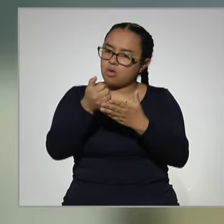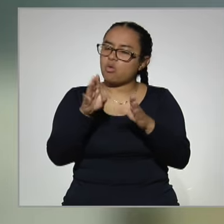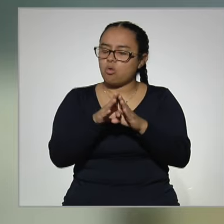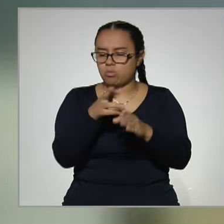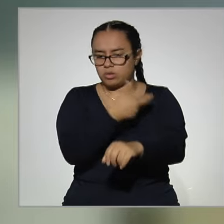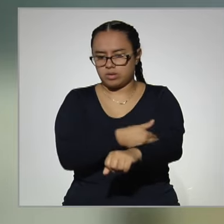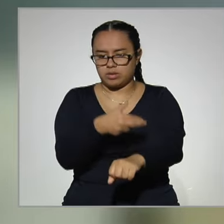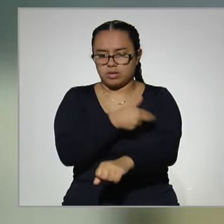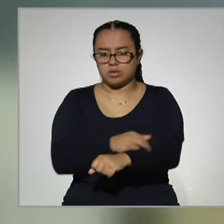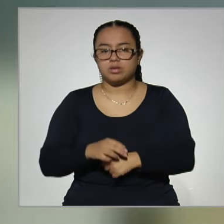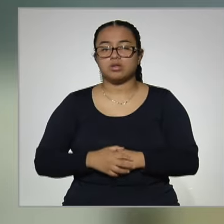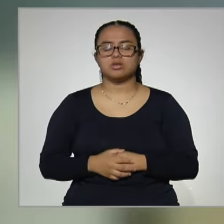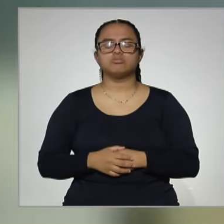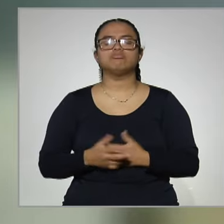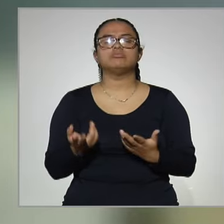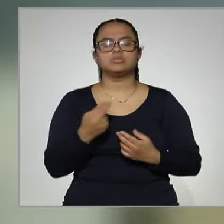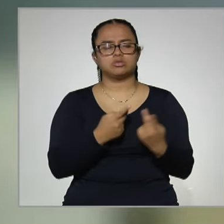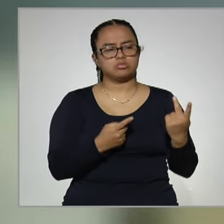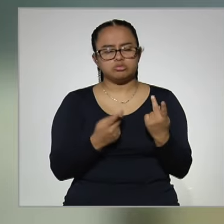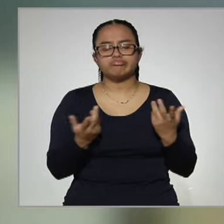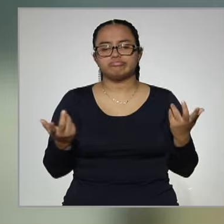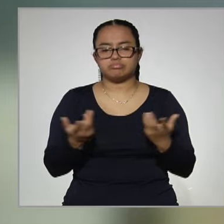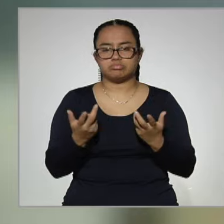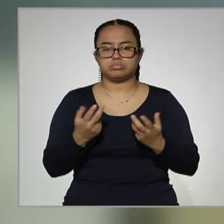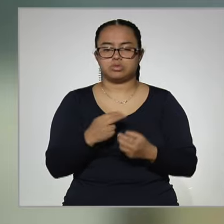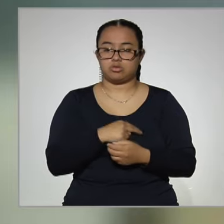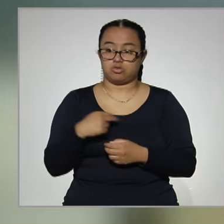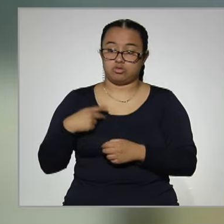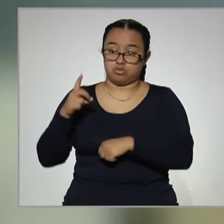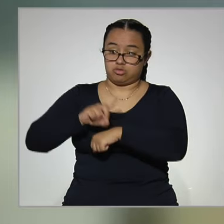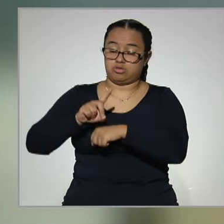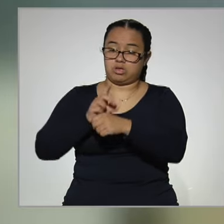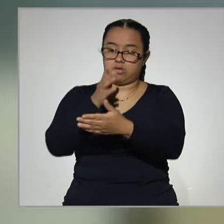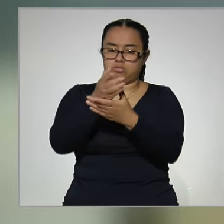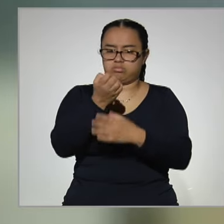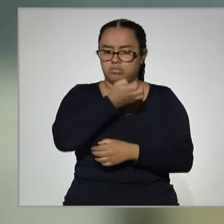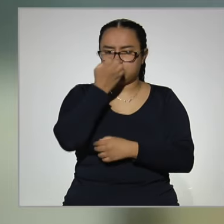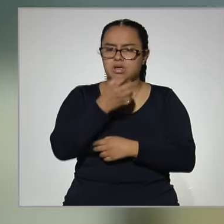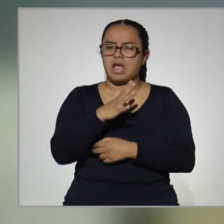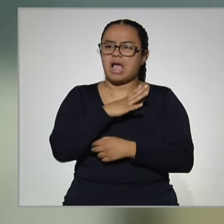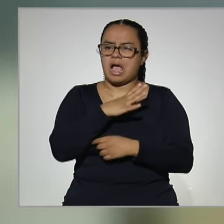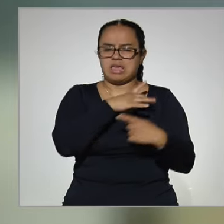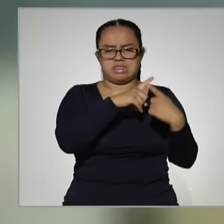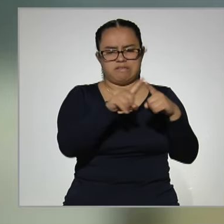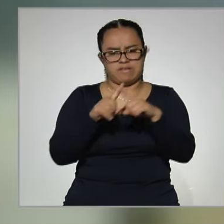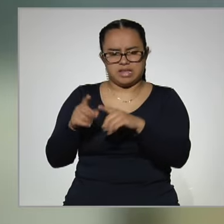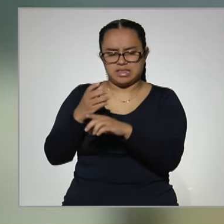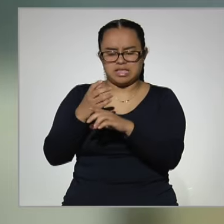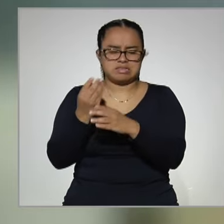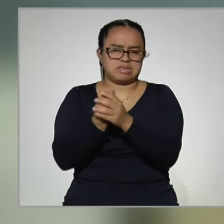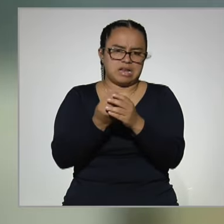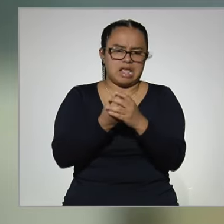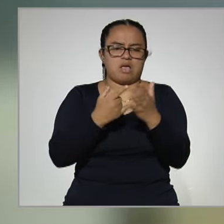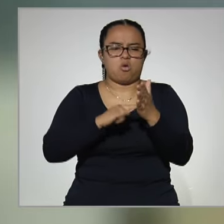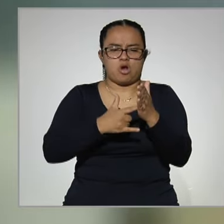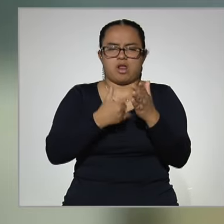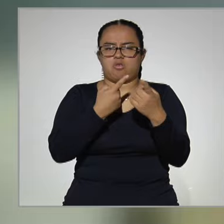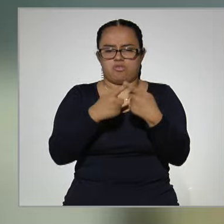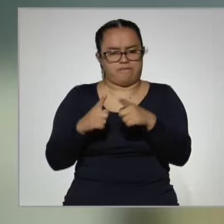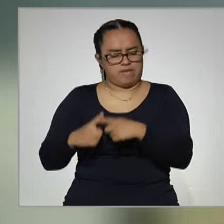trámite. Nosotros lo que hacíamos era ir diario a clases, teníamos diferentes clases con diferentes horarios